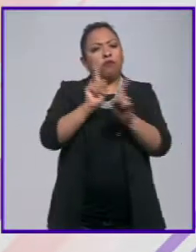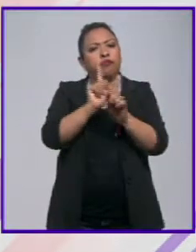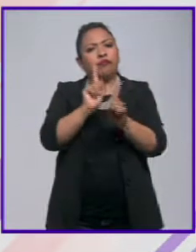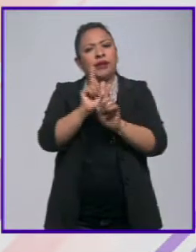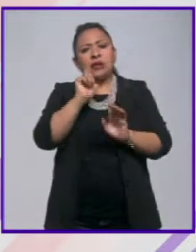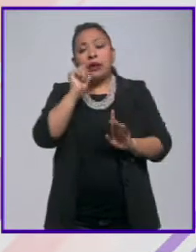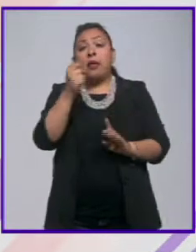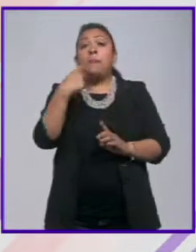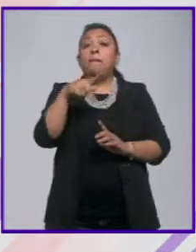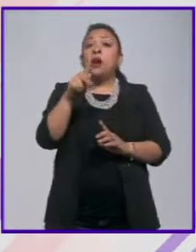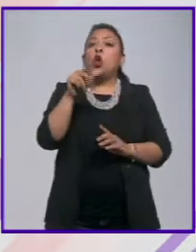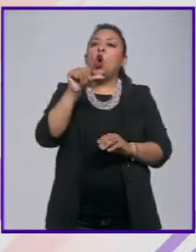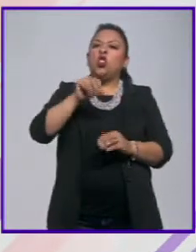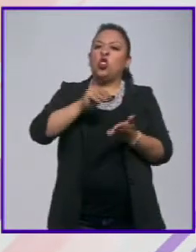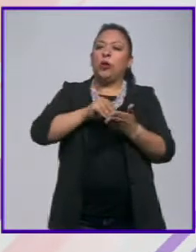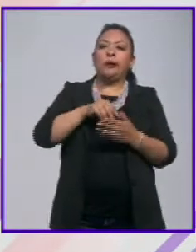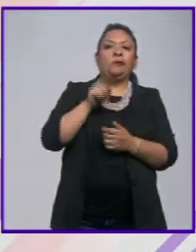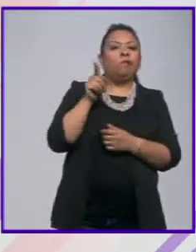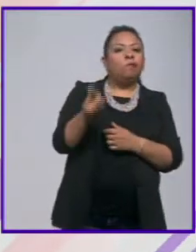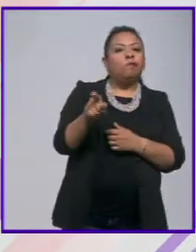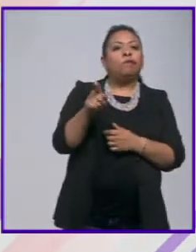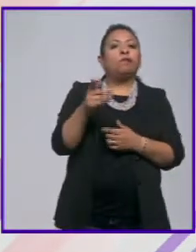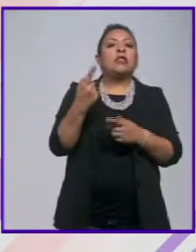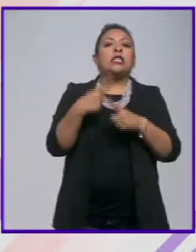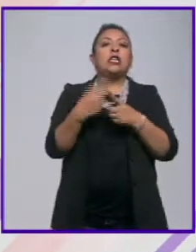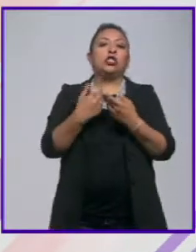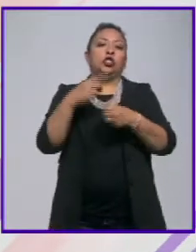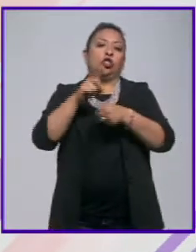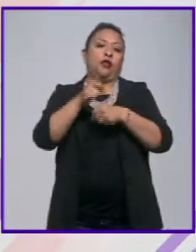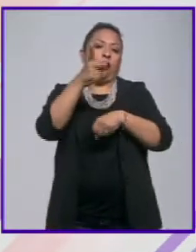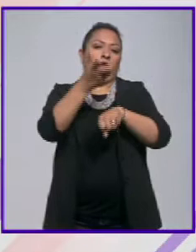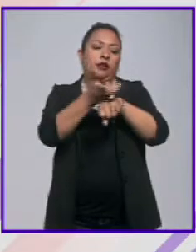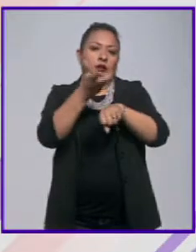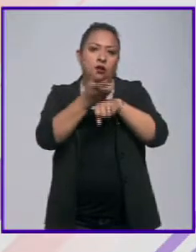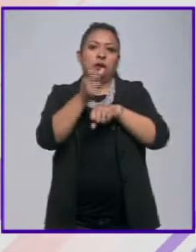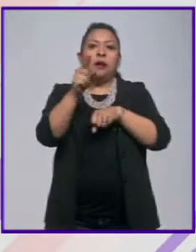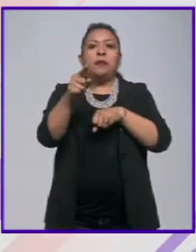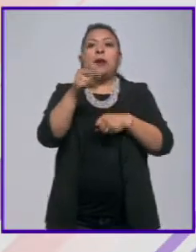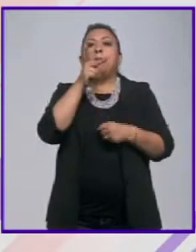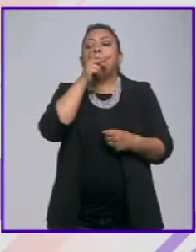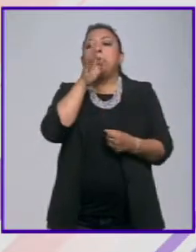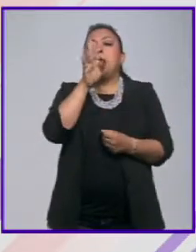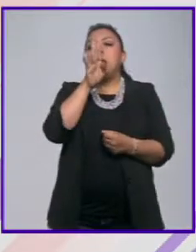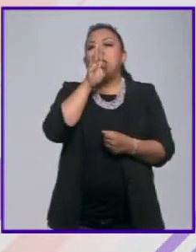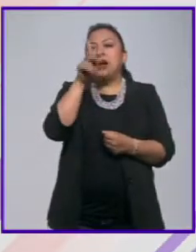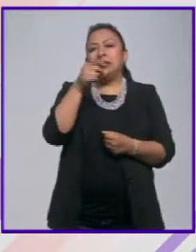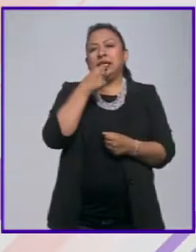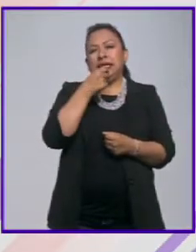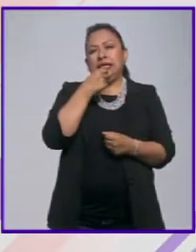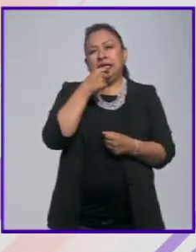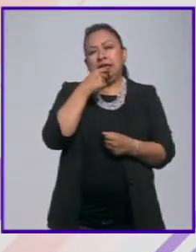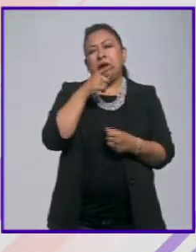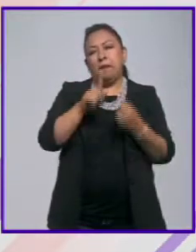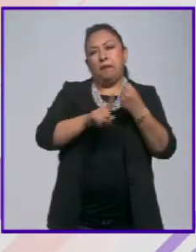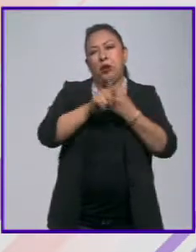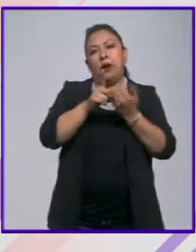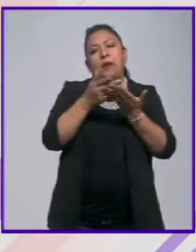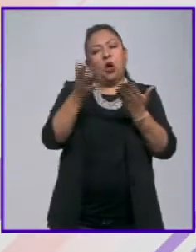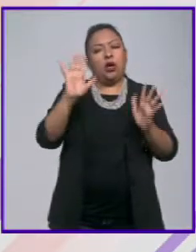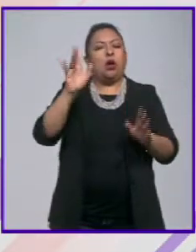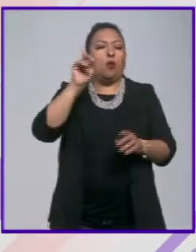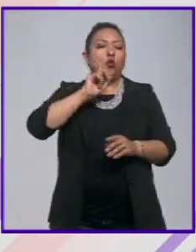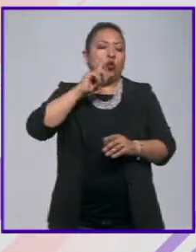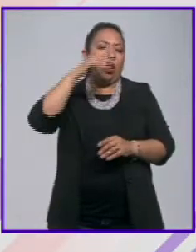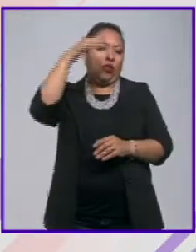obstante, sigue siendo señalado por la sociedad norteamericana y, por supuesto, por los papás de la niña en cuestión. Entonces, niña, ahora ya una